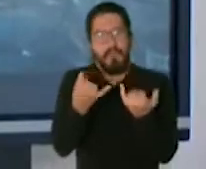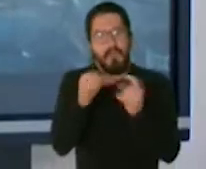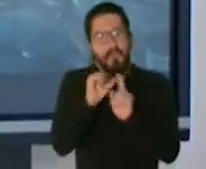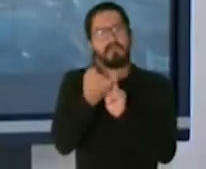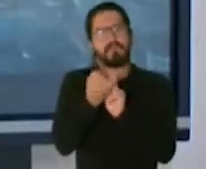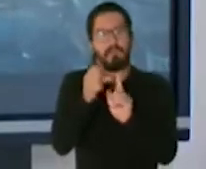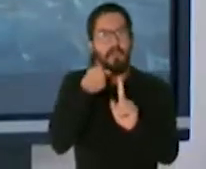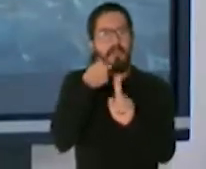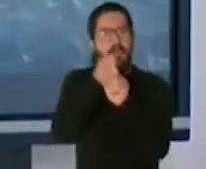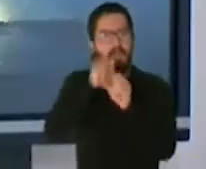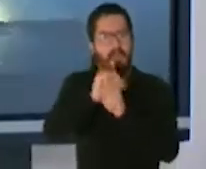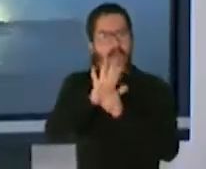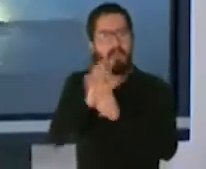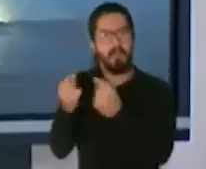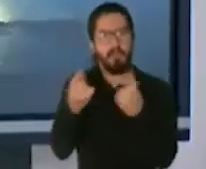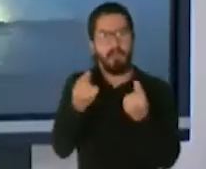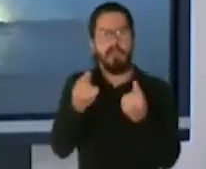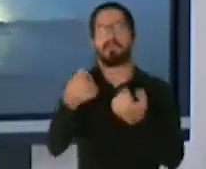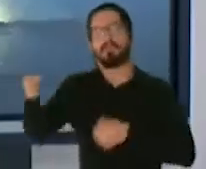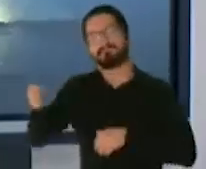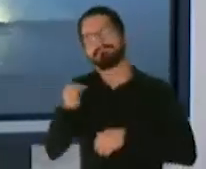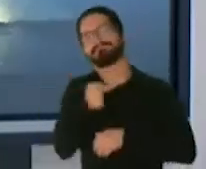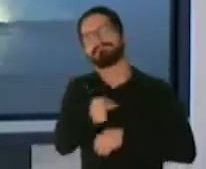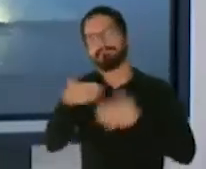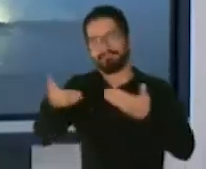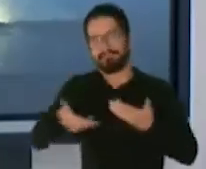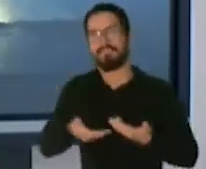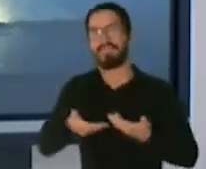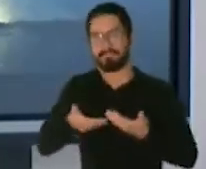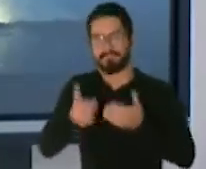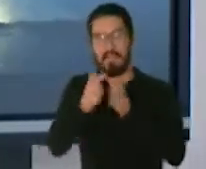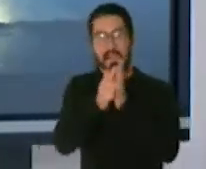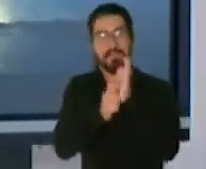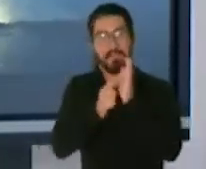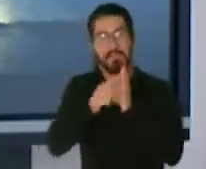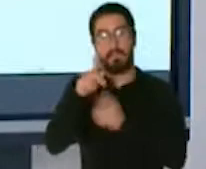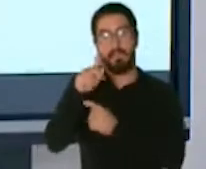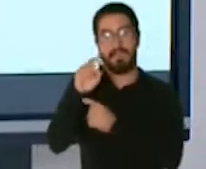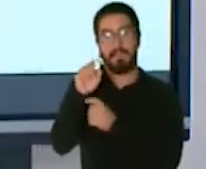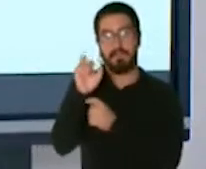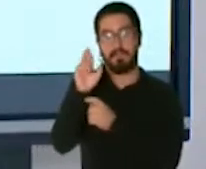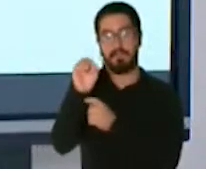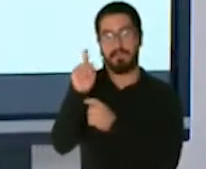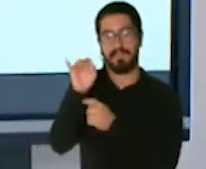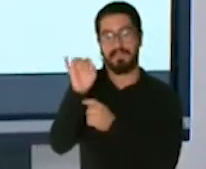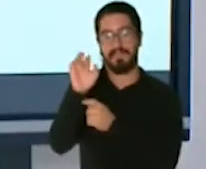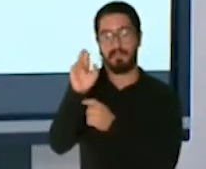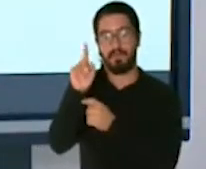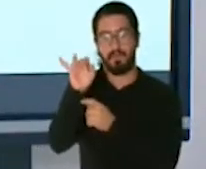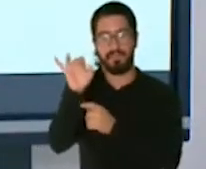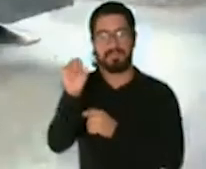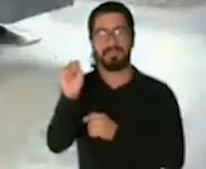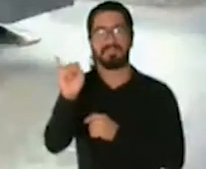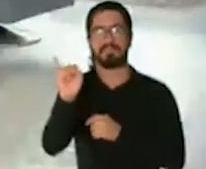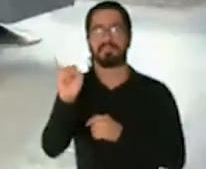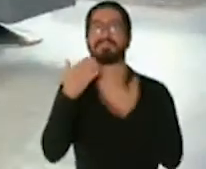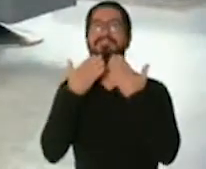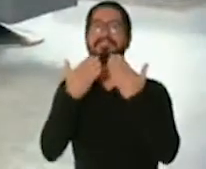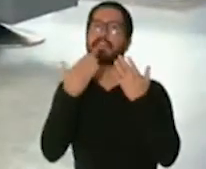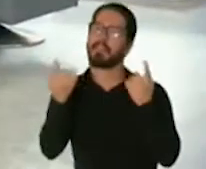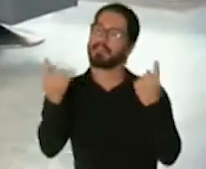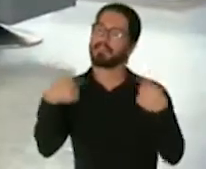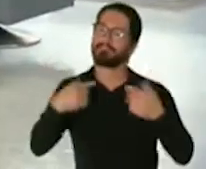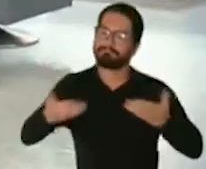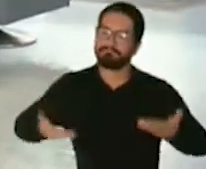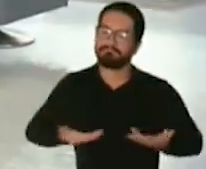Así que tenemos con nosotros al gobernador electo de Puerto Rico, al licenciado Pedro Pierluisi. Muchísimas gracias por acompañarnos, licenciado. Gracias